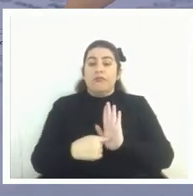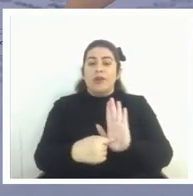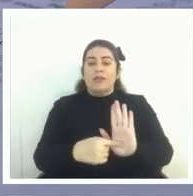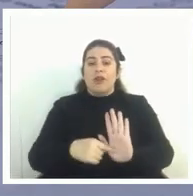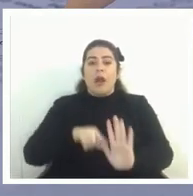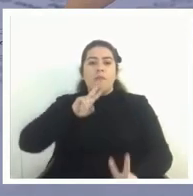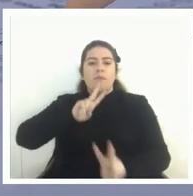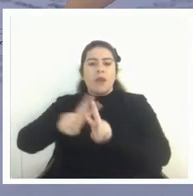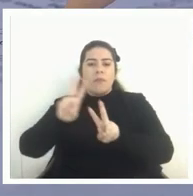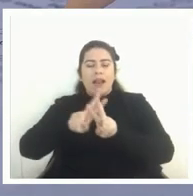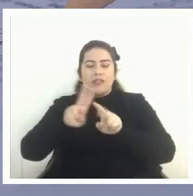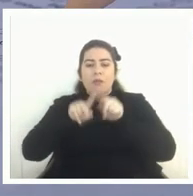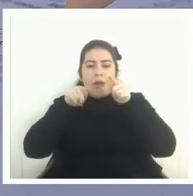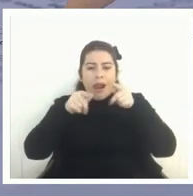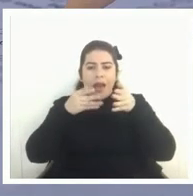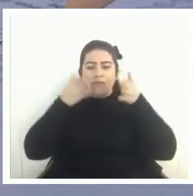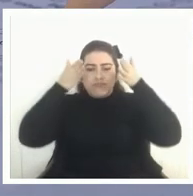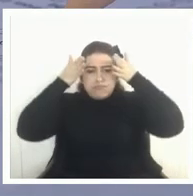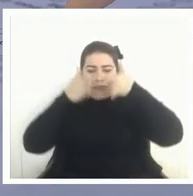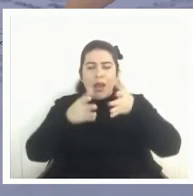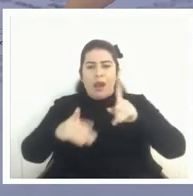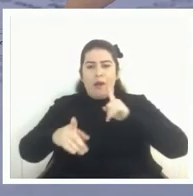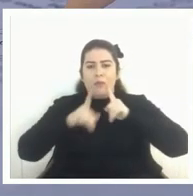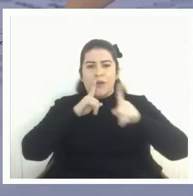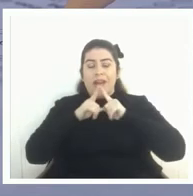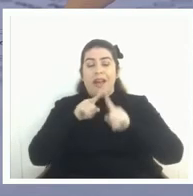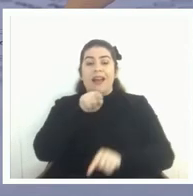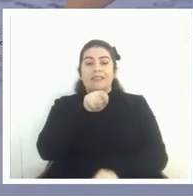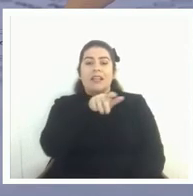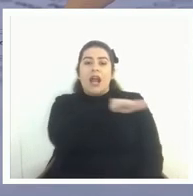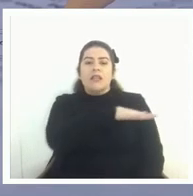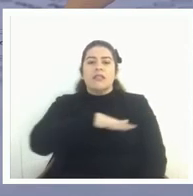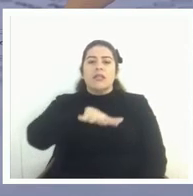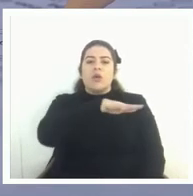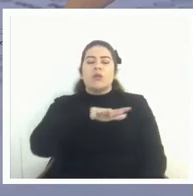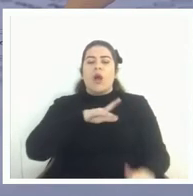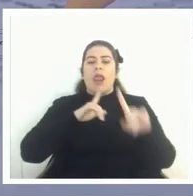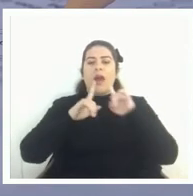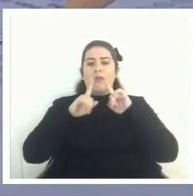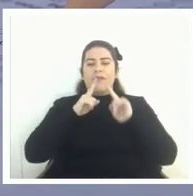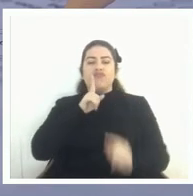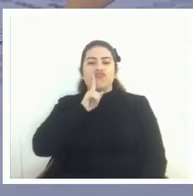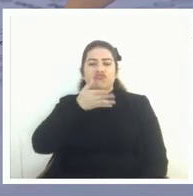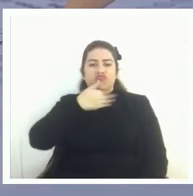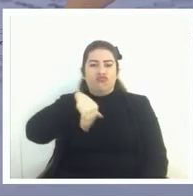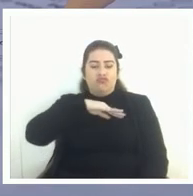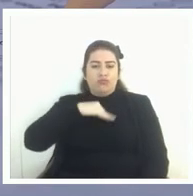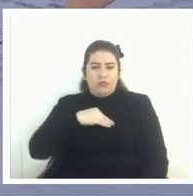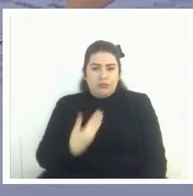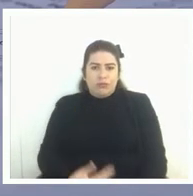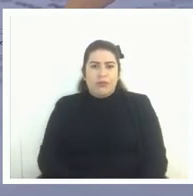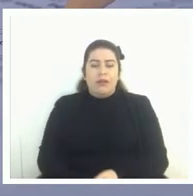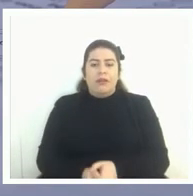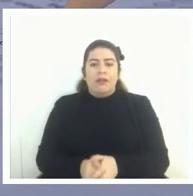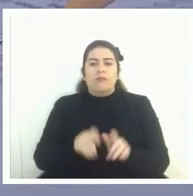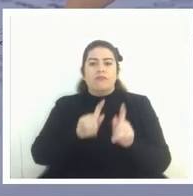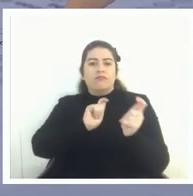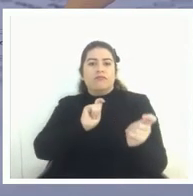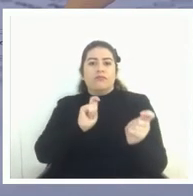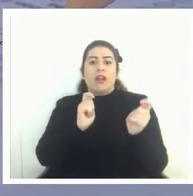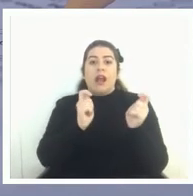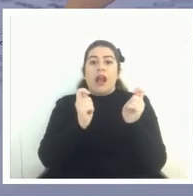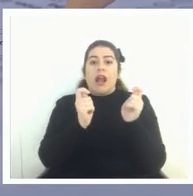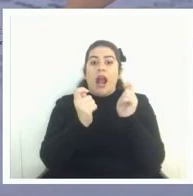para el test esa era la situación de la prueba que teníamos y hubo un cambio en la gobernanza del